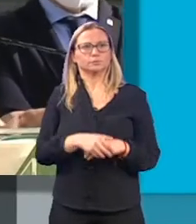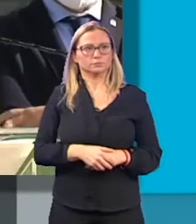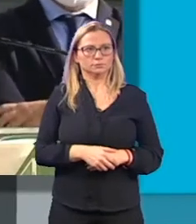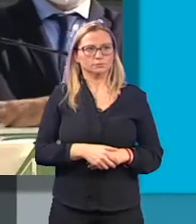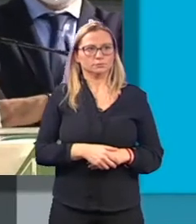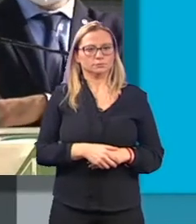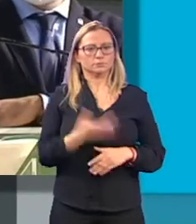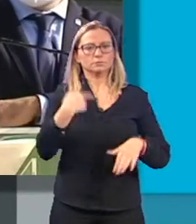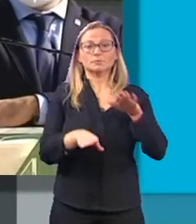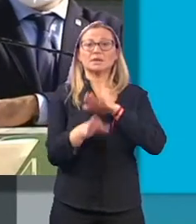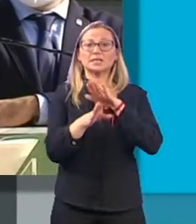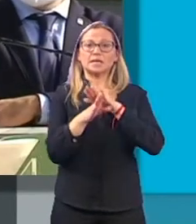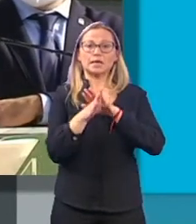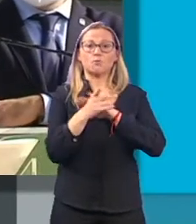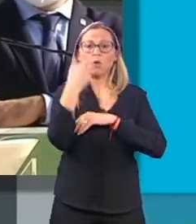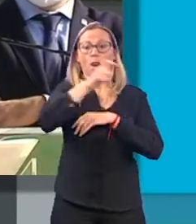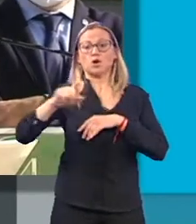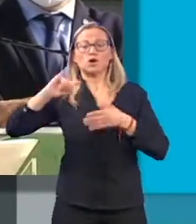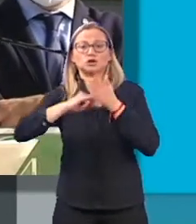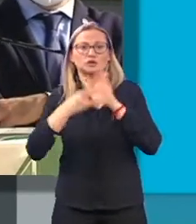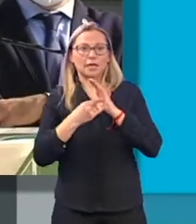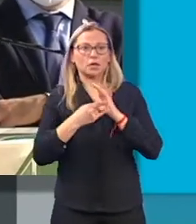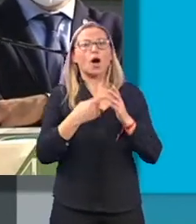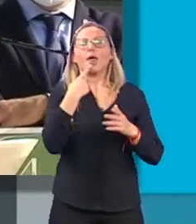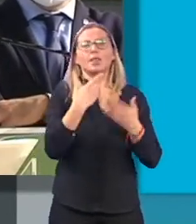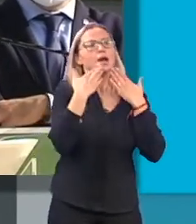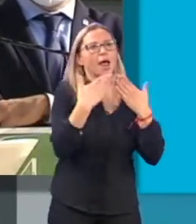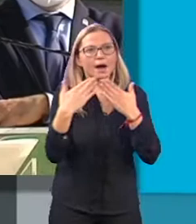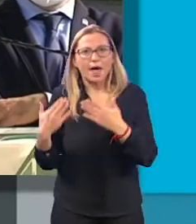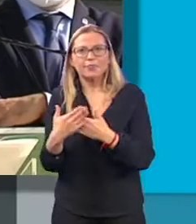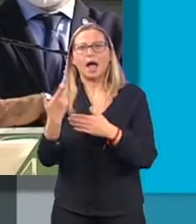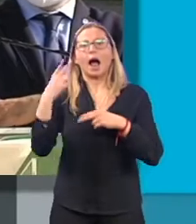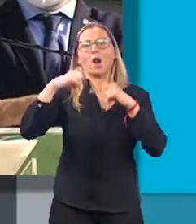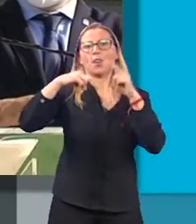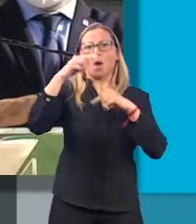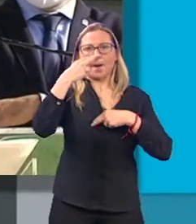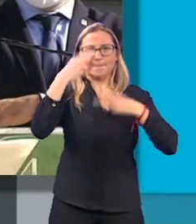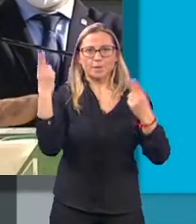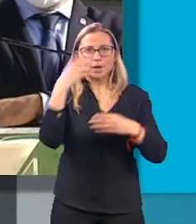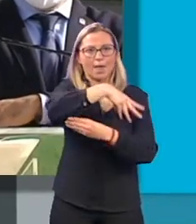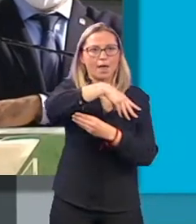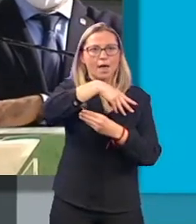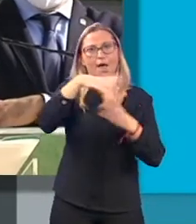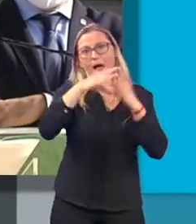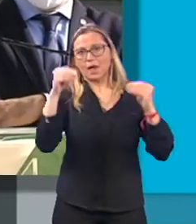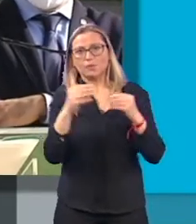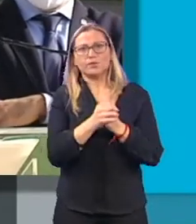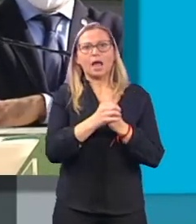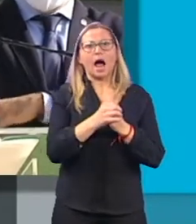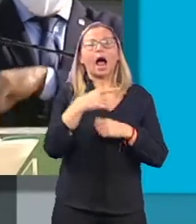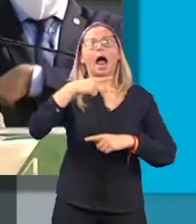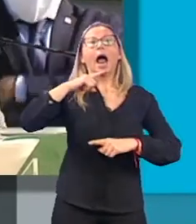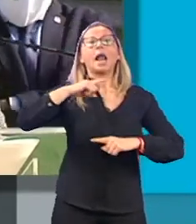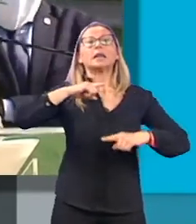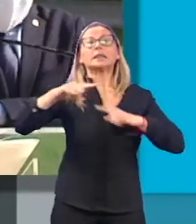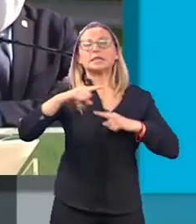Seguimos con todos los técnicos, y agradezco al director de la Agencia de Obra Pública de Andalucía, el director del Metro de Granada, en